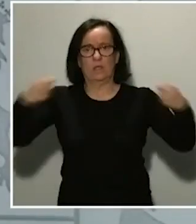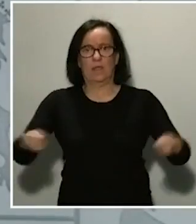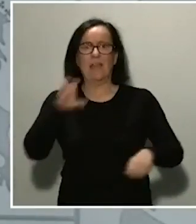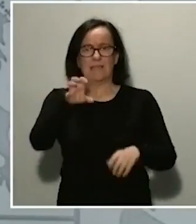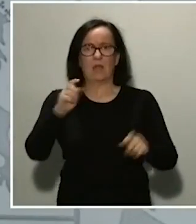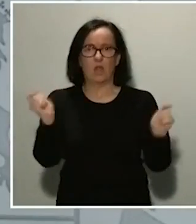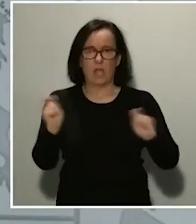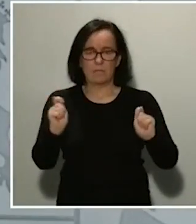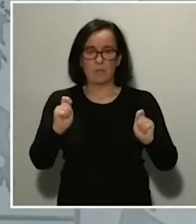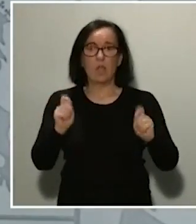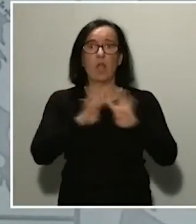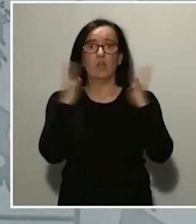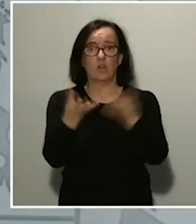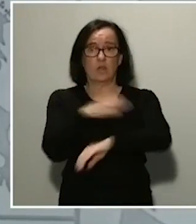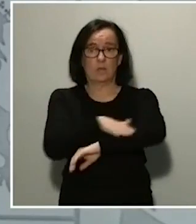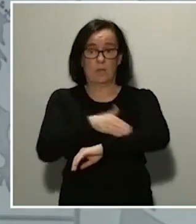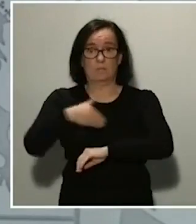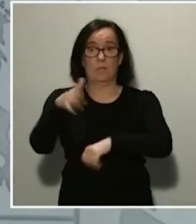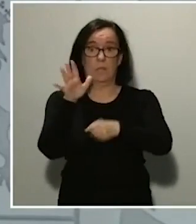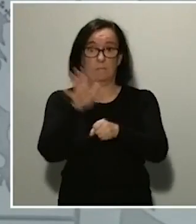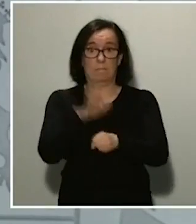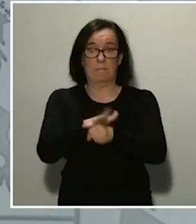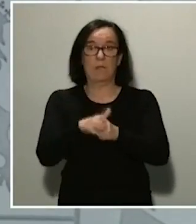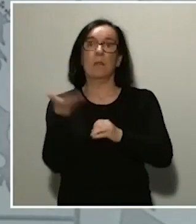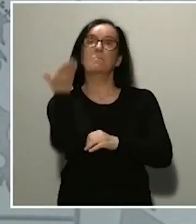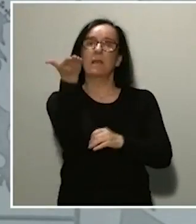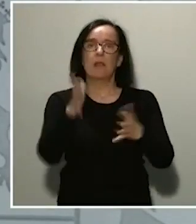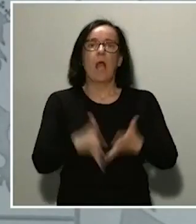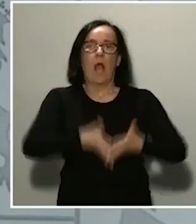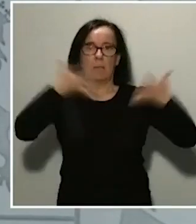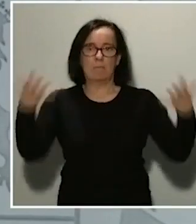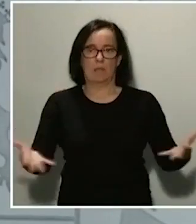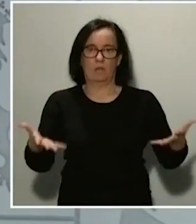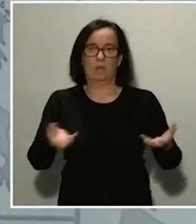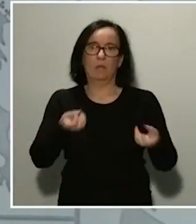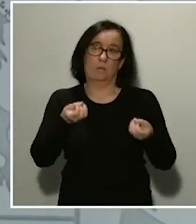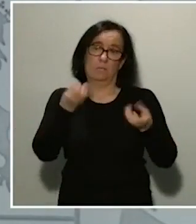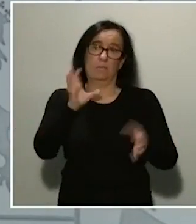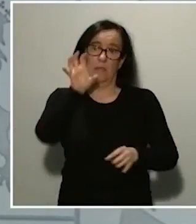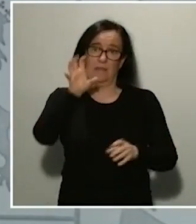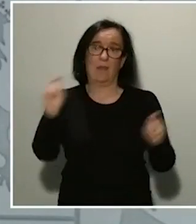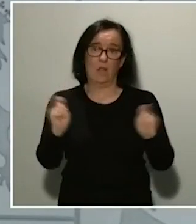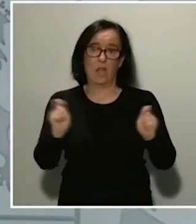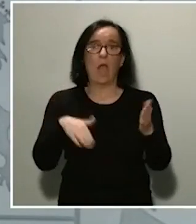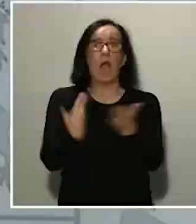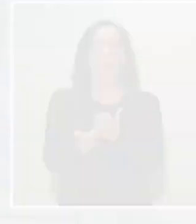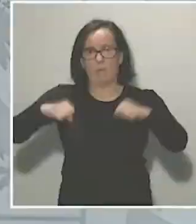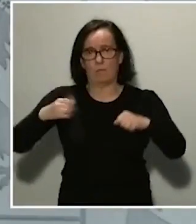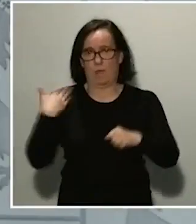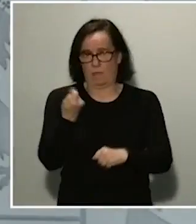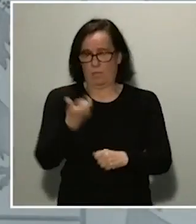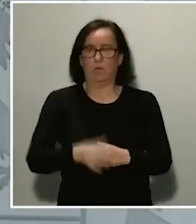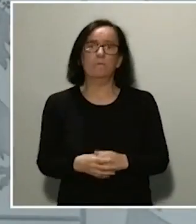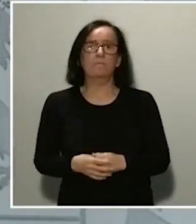el Consejo de Ministros del próximo martes acordará solicitar la ampliación de la declaración del estado de alarma hasta el día 11 de abril.